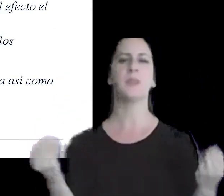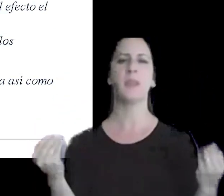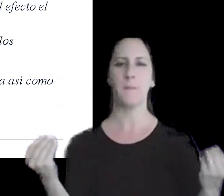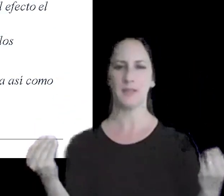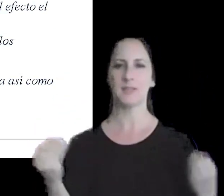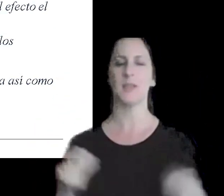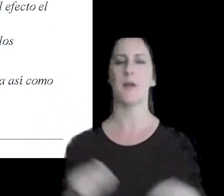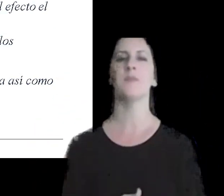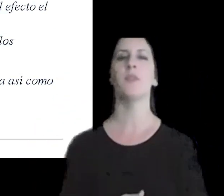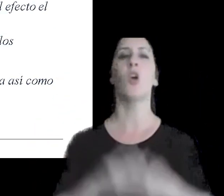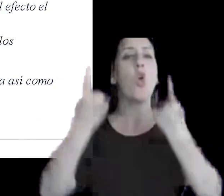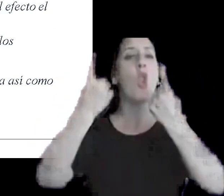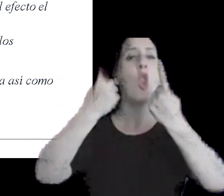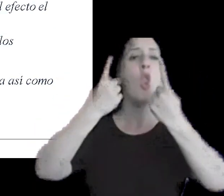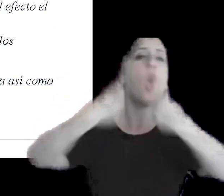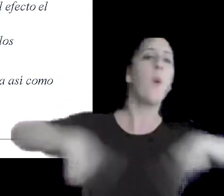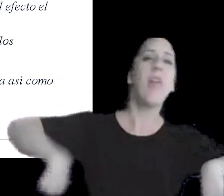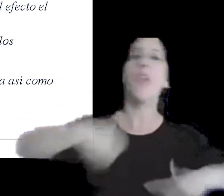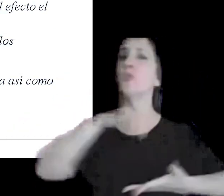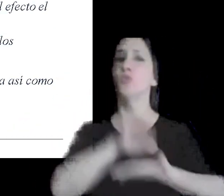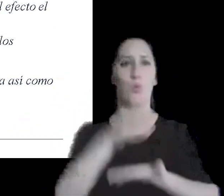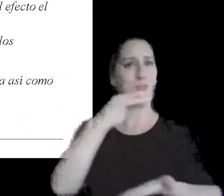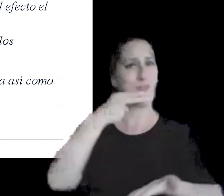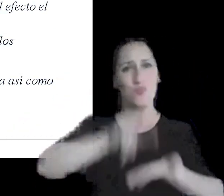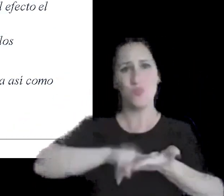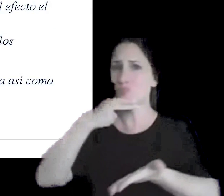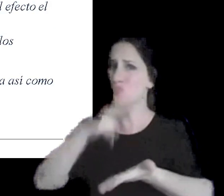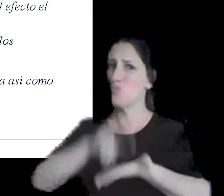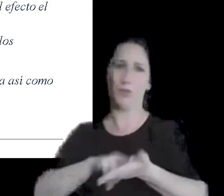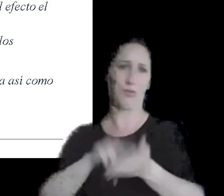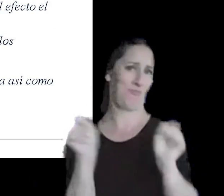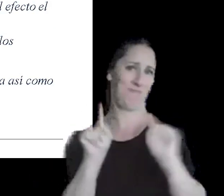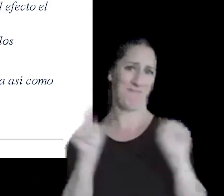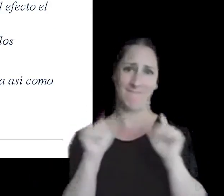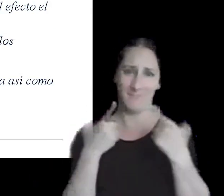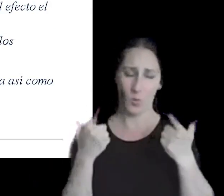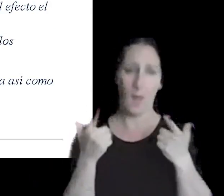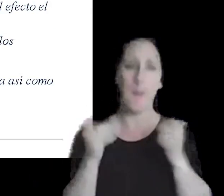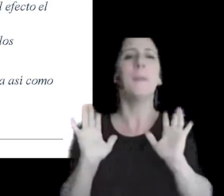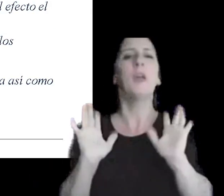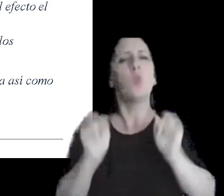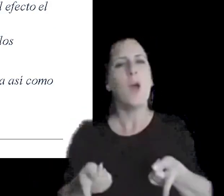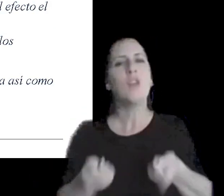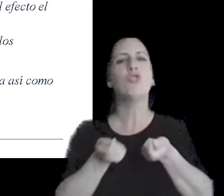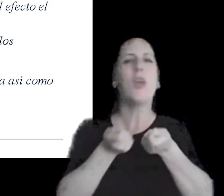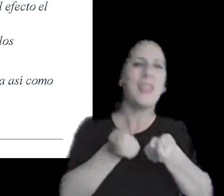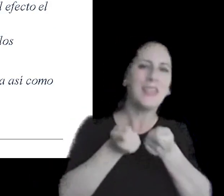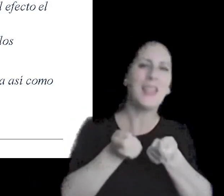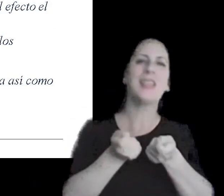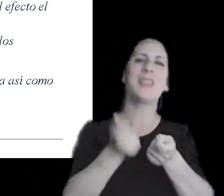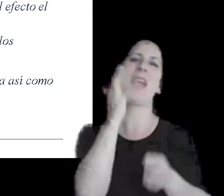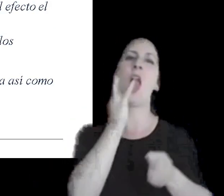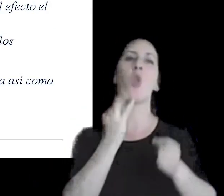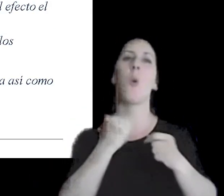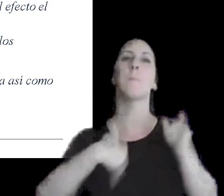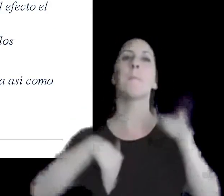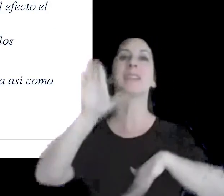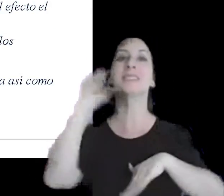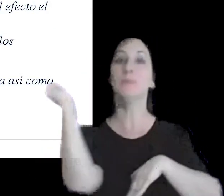tenido tantas novedades impositivas, hay muchas aduaneras, pero traté de hacer una extracción de lo más relevante.